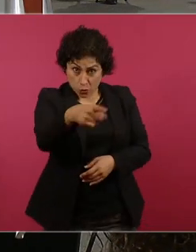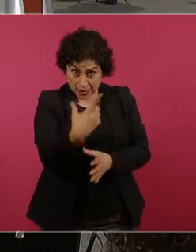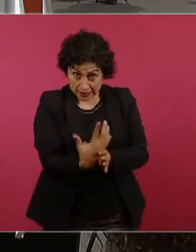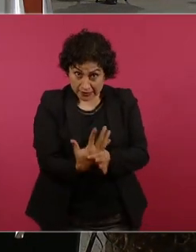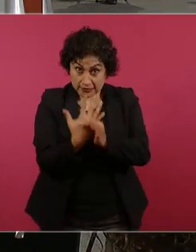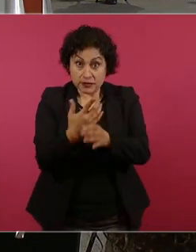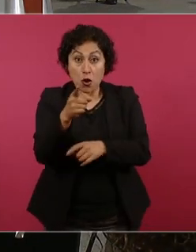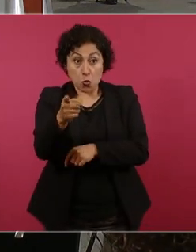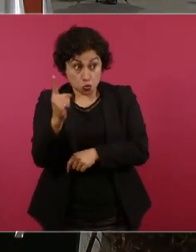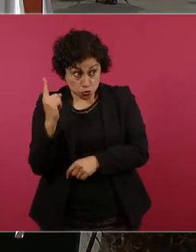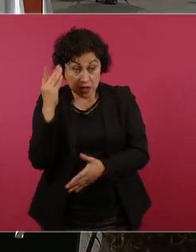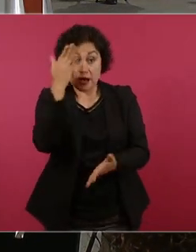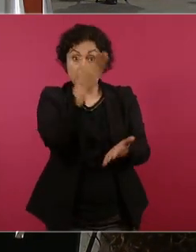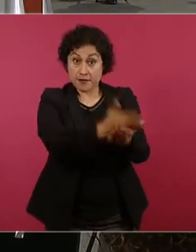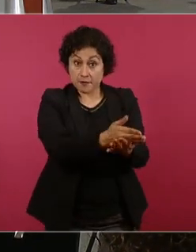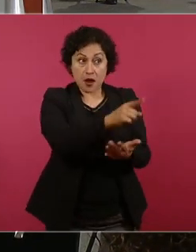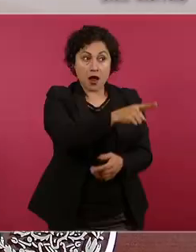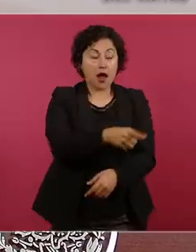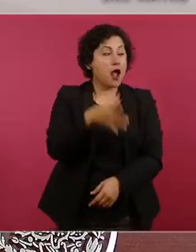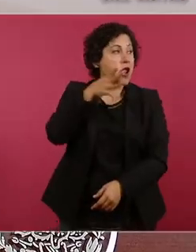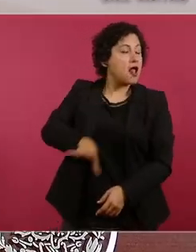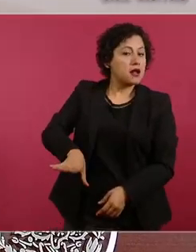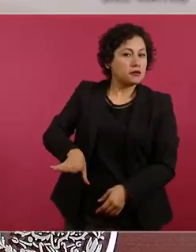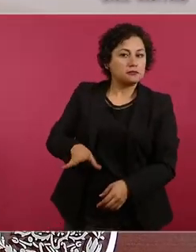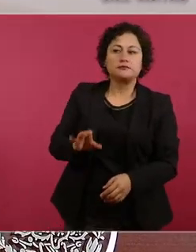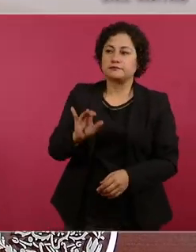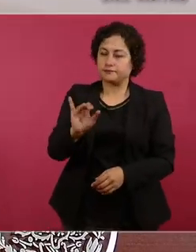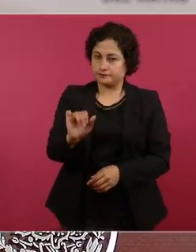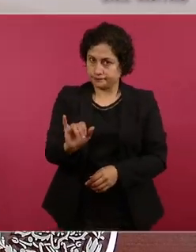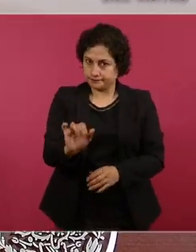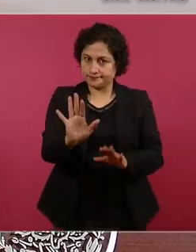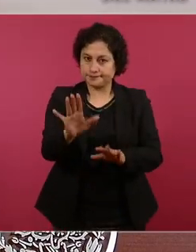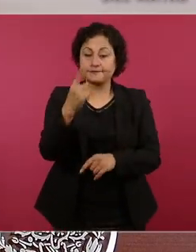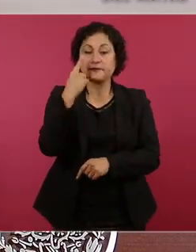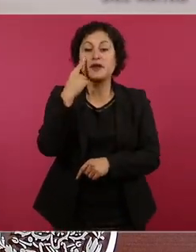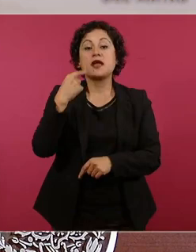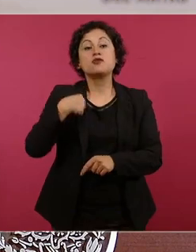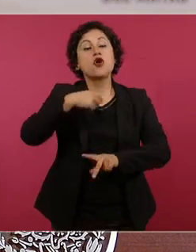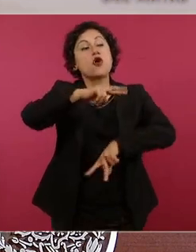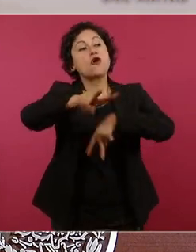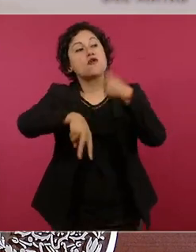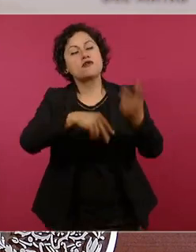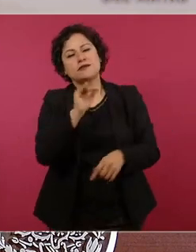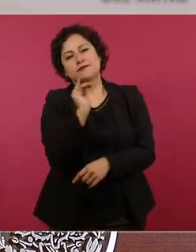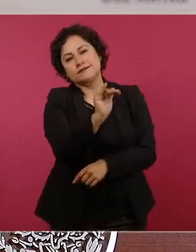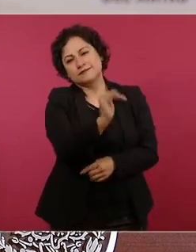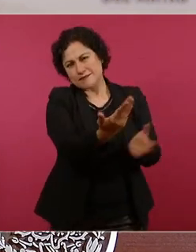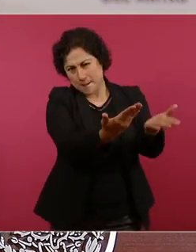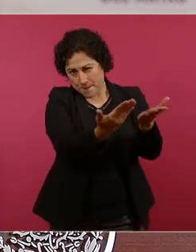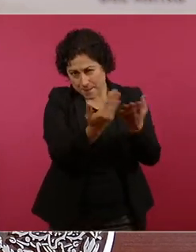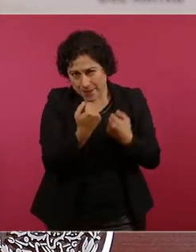para una regla yo lo que le planteé fue a ver vamos a revisar